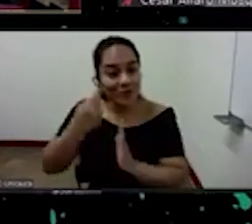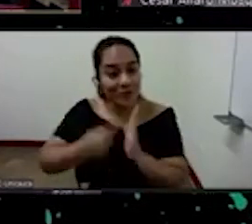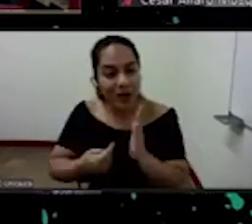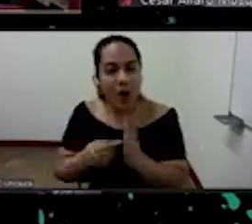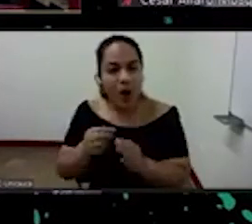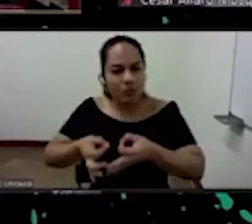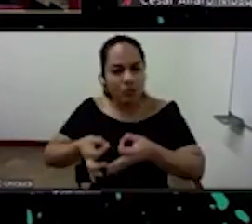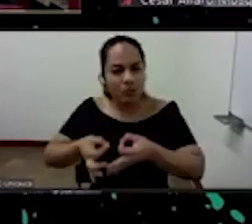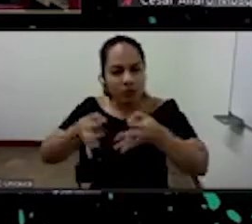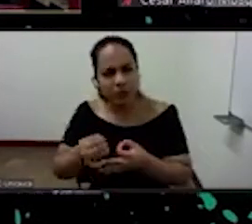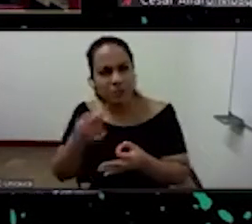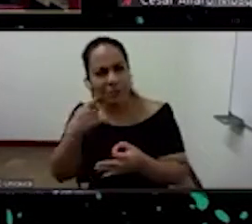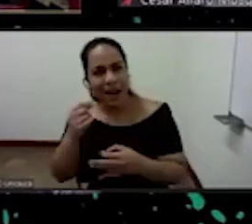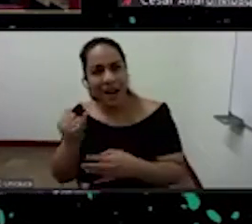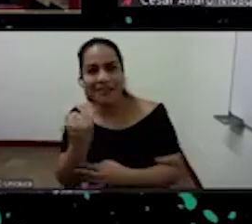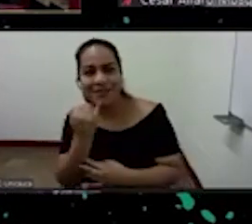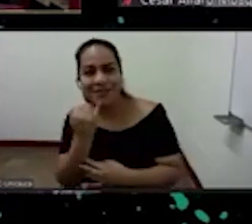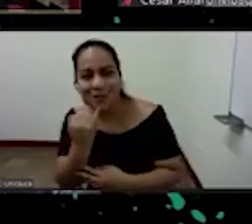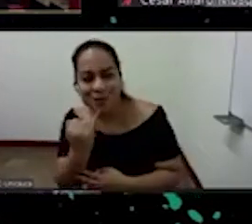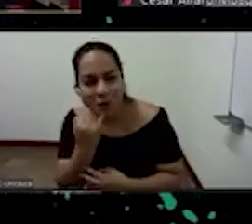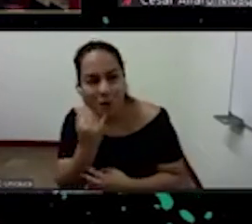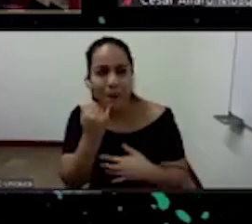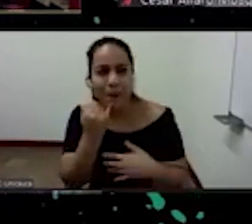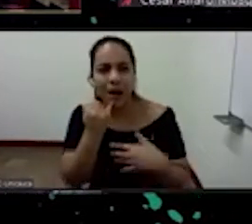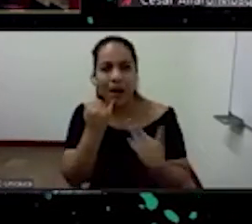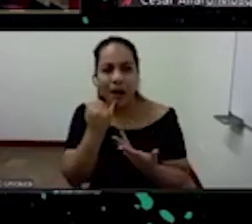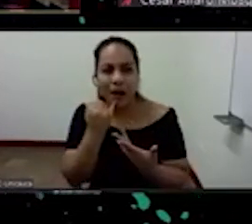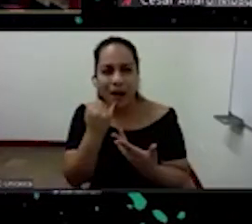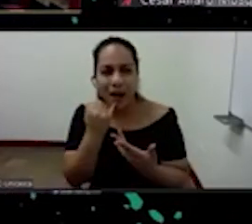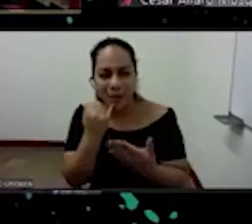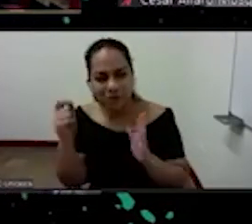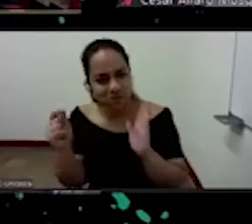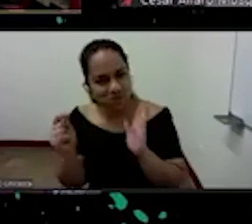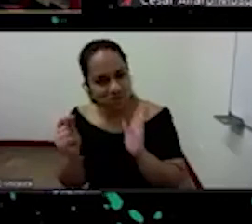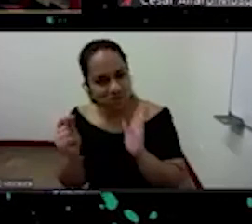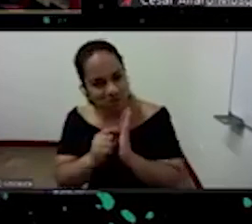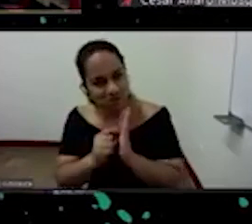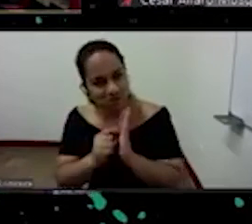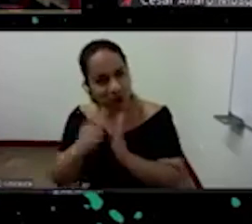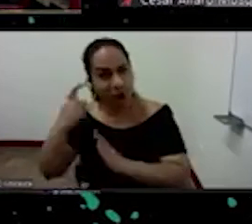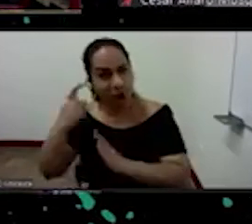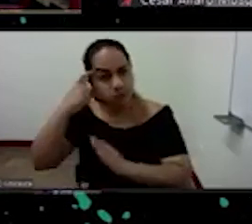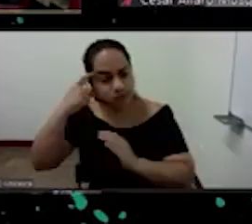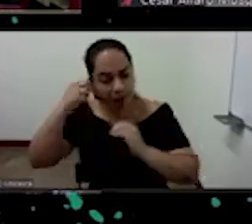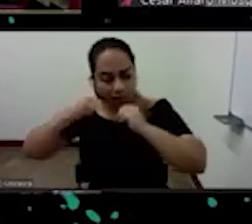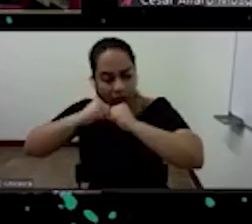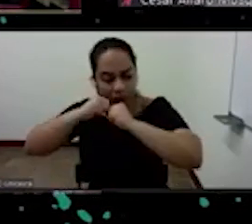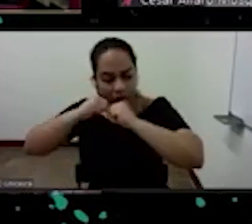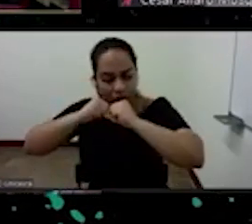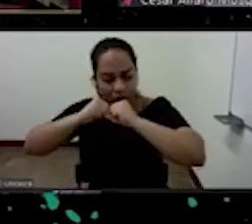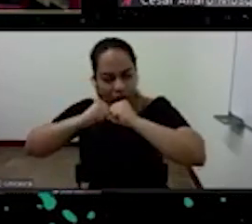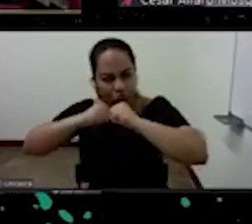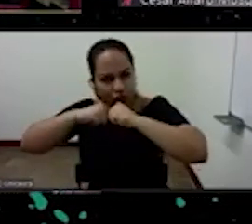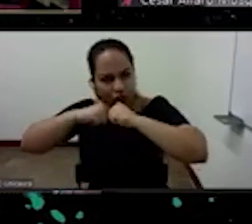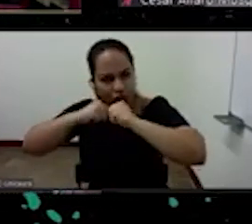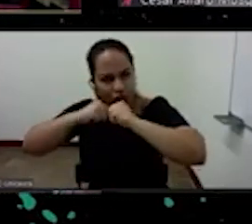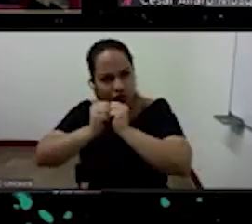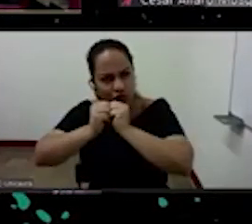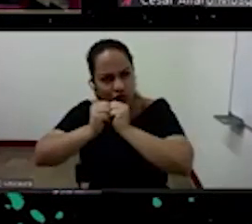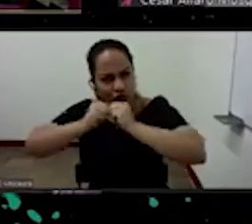idioma que marca el cerebro individual dos veces porque